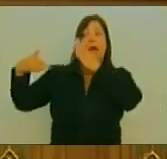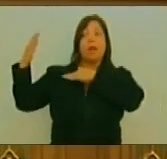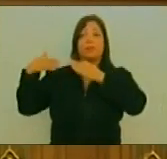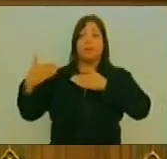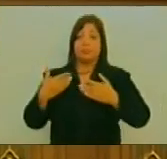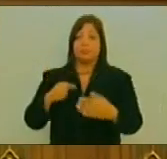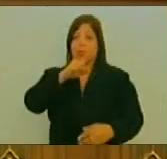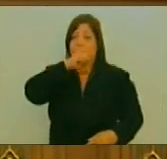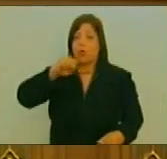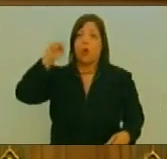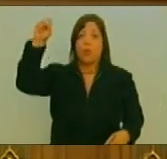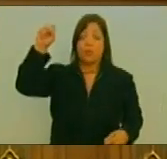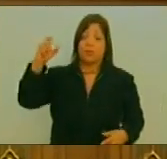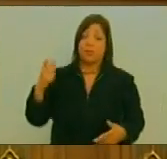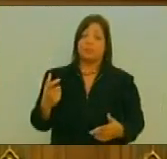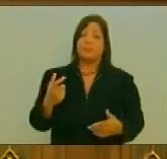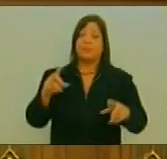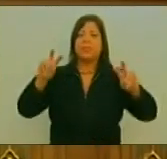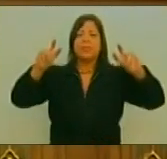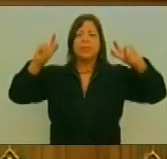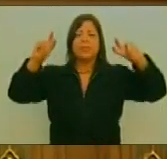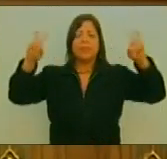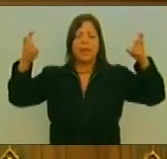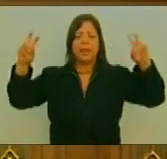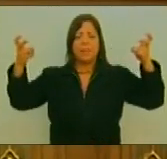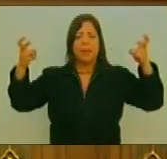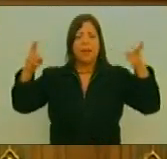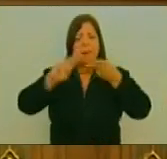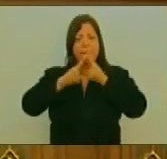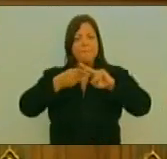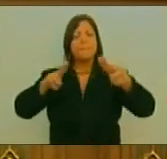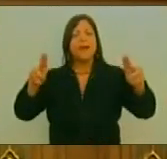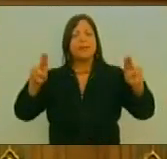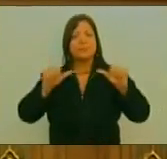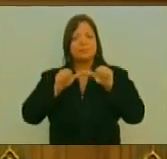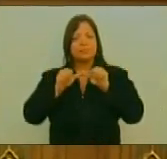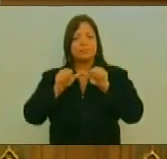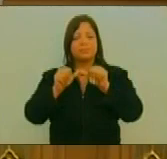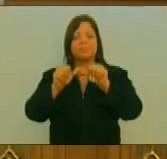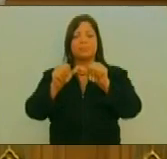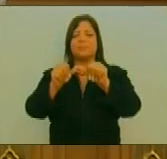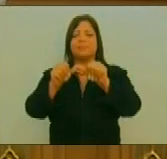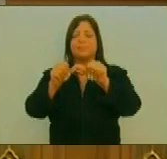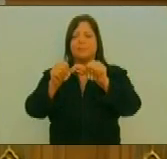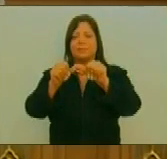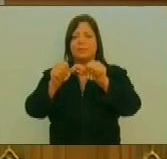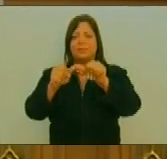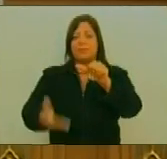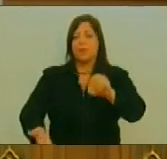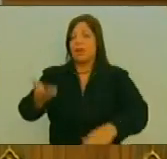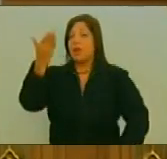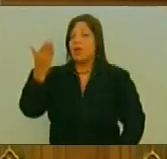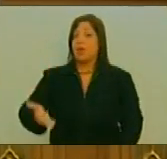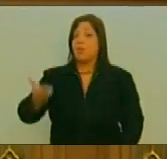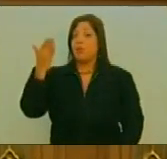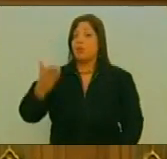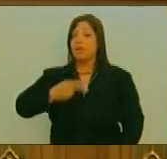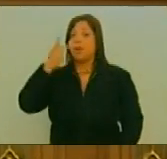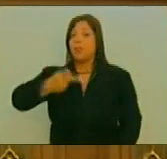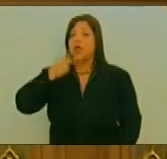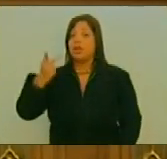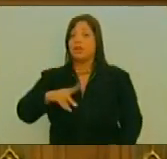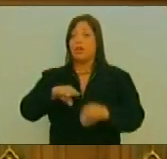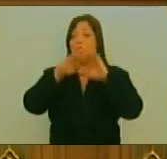Para que el tema De la paz Sea Un tema De importancia En el orden Político